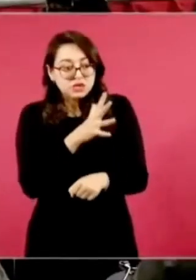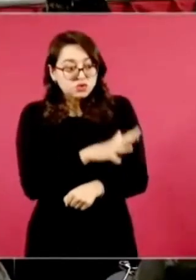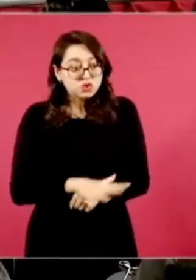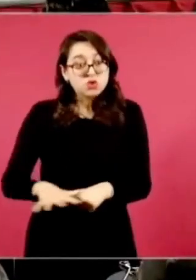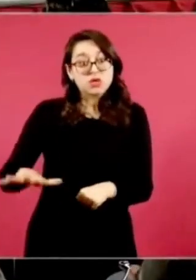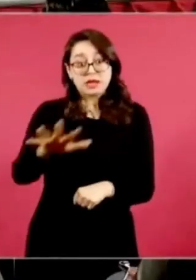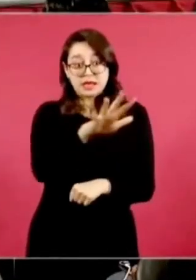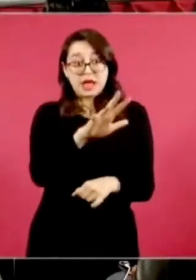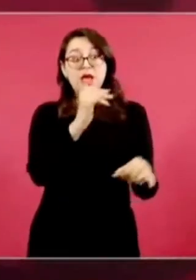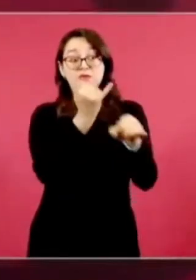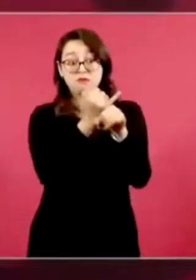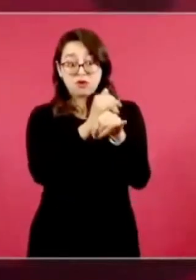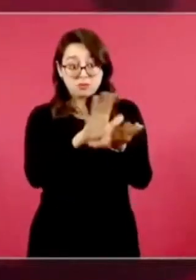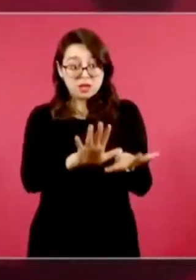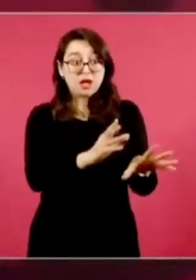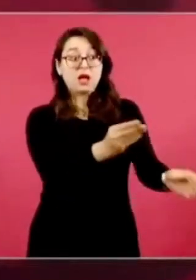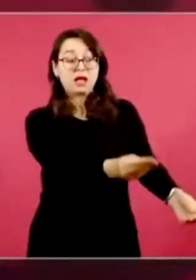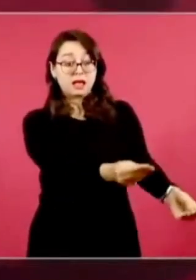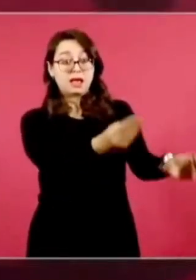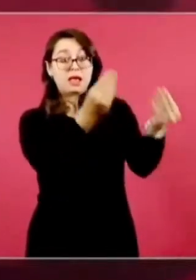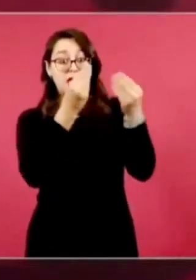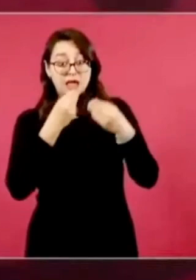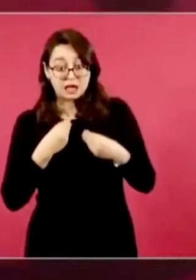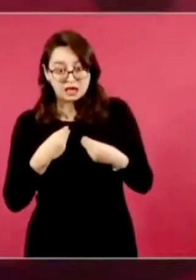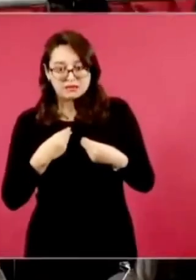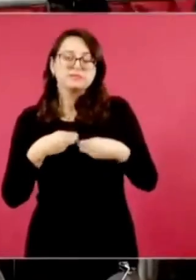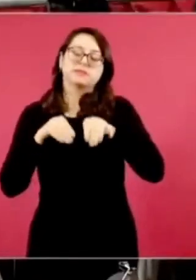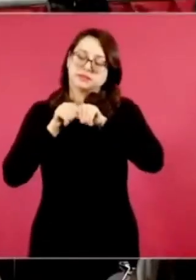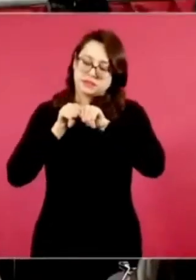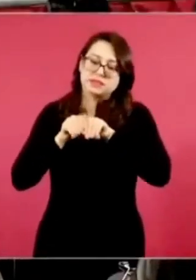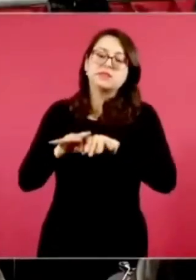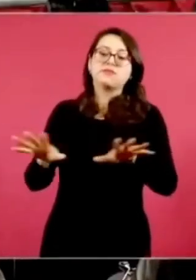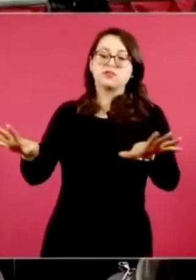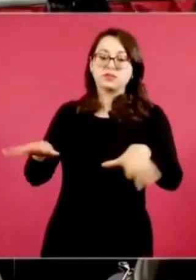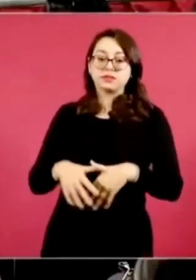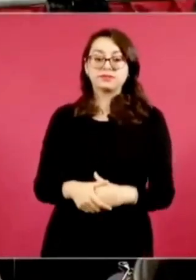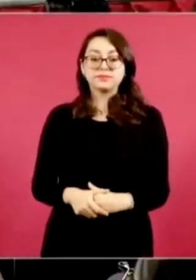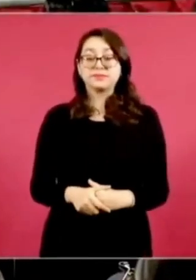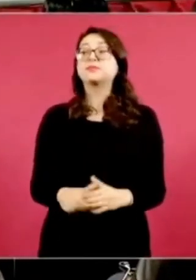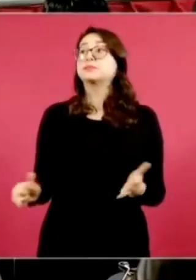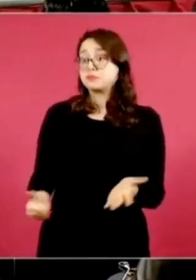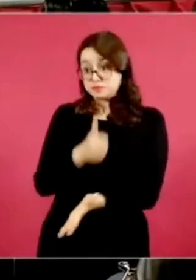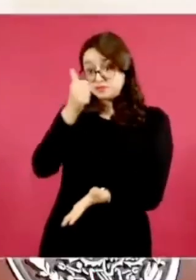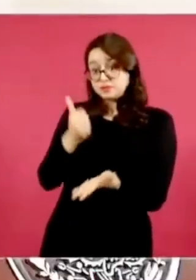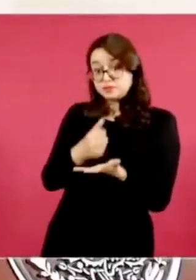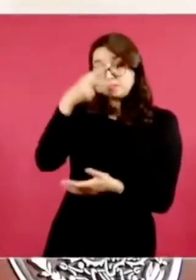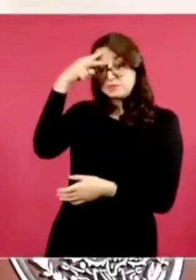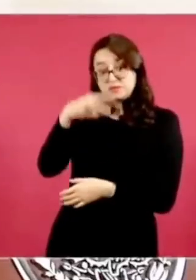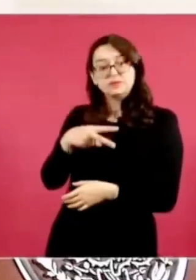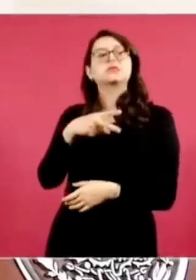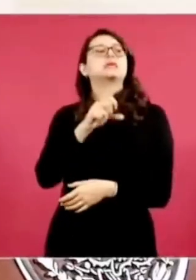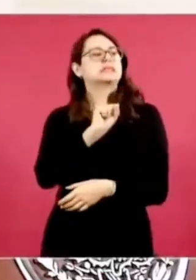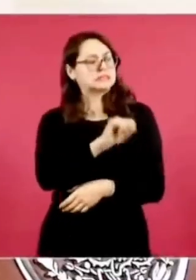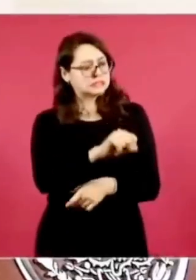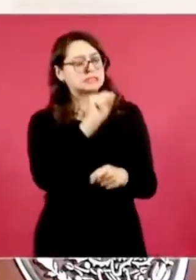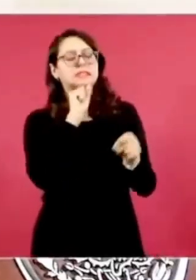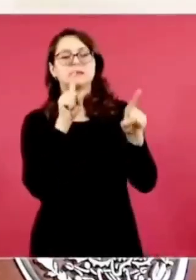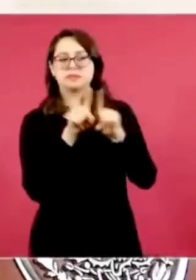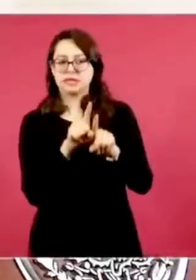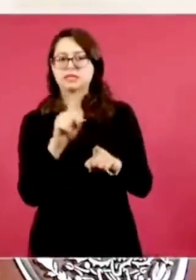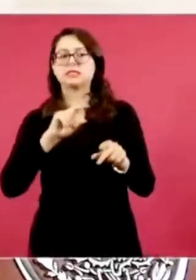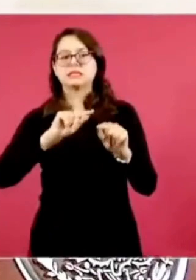nos los entreguen, vamos nosotros. ¿De la Ciudad de México? Sí, sí, de la Ciudad de México y también nacional.